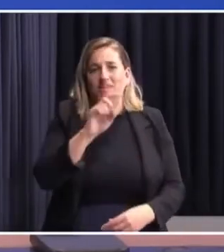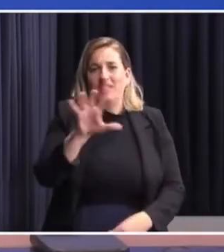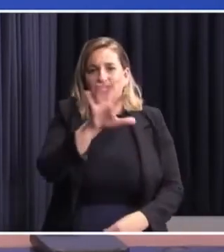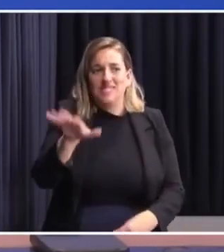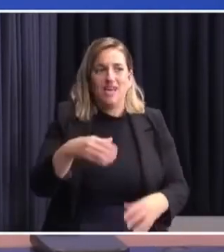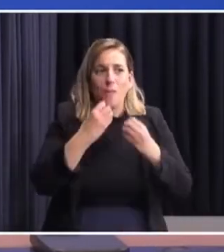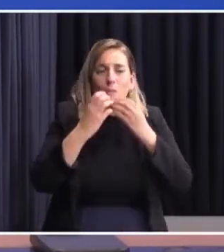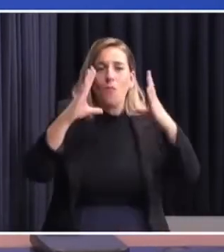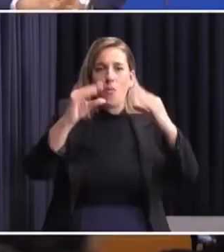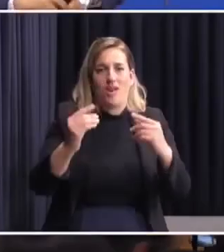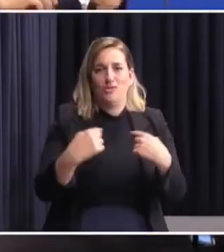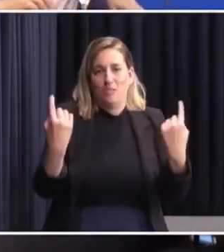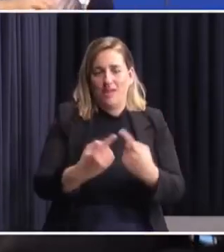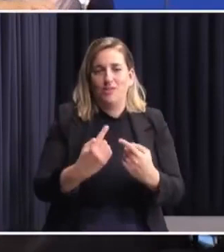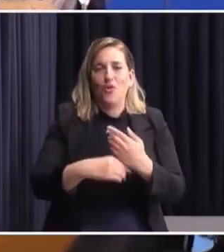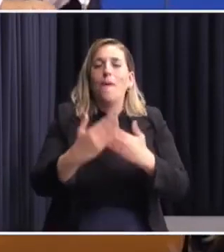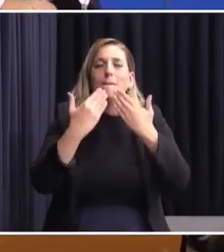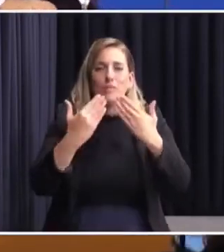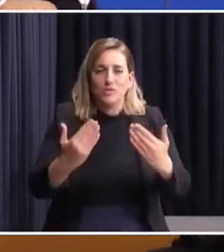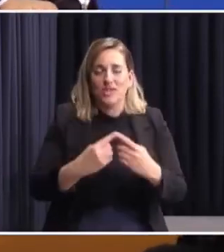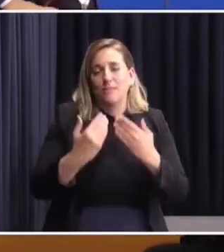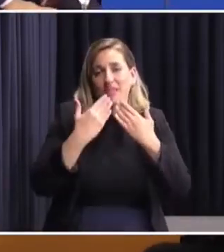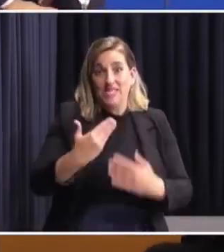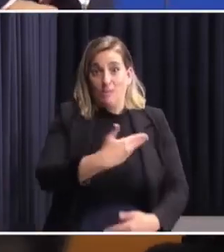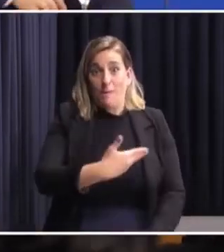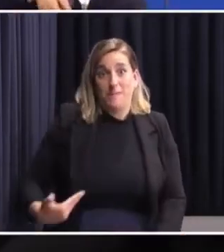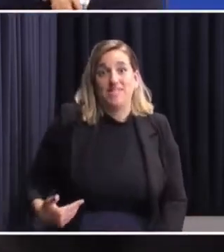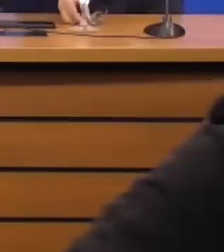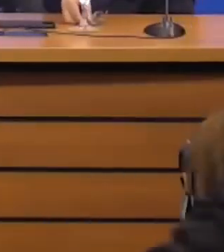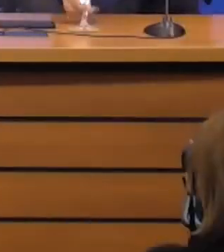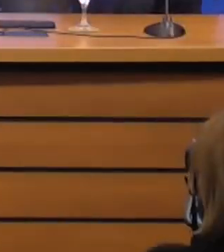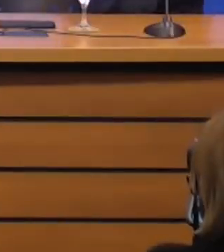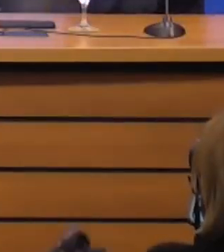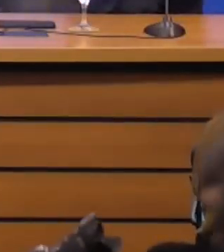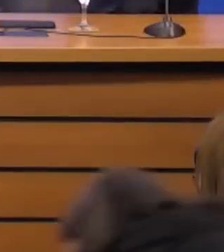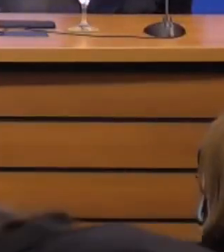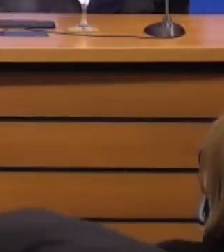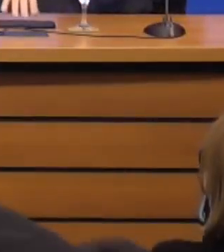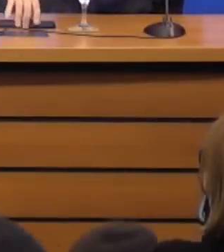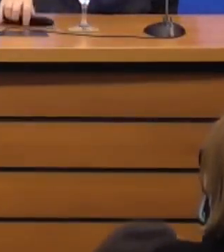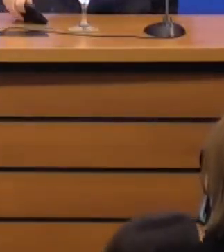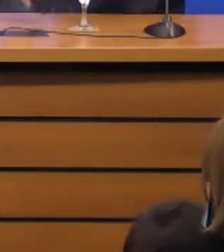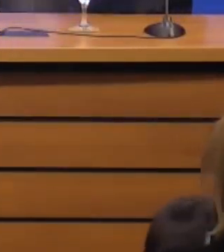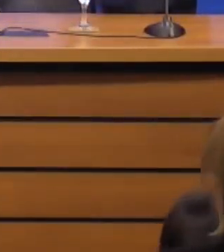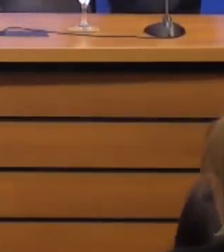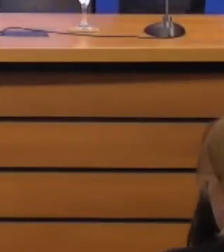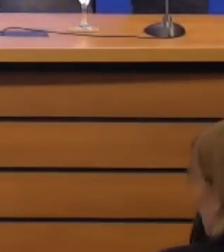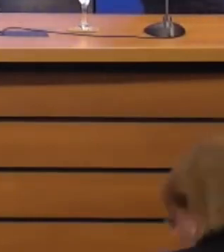Buenas noches para todos, muchas gracias. Agradecemos al señor Presidente su presencia en esta sala, al igual que al Secretario de la Presidencia,